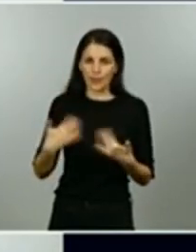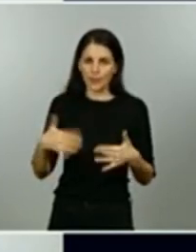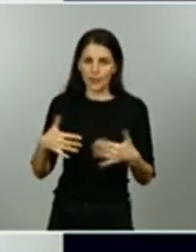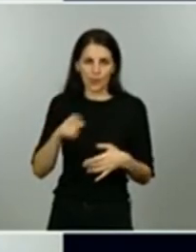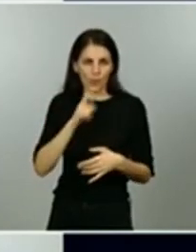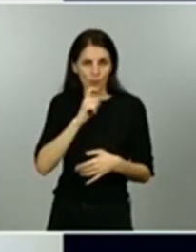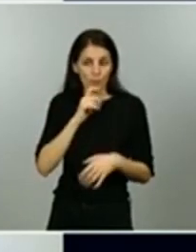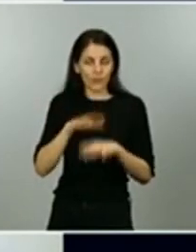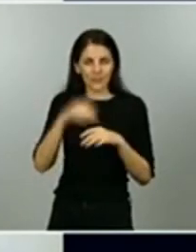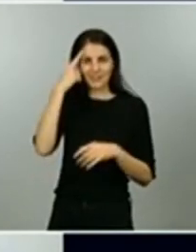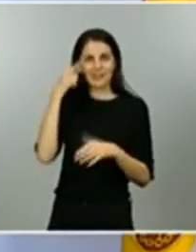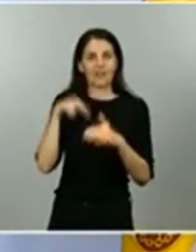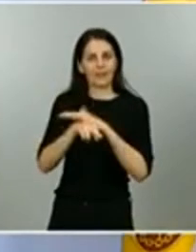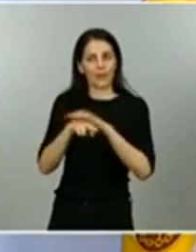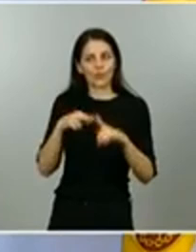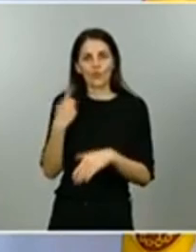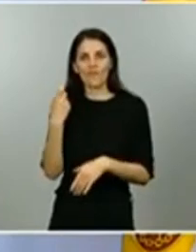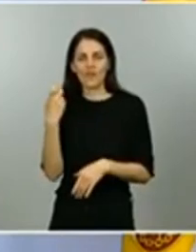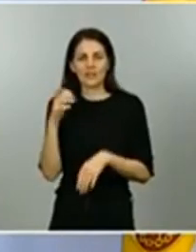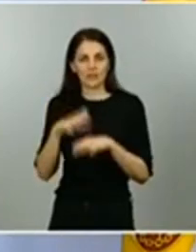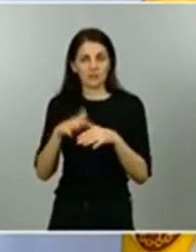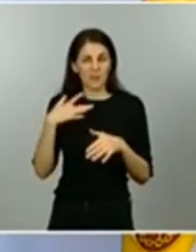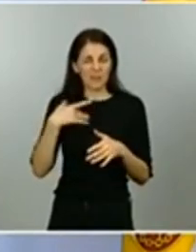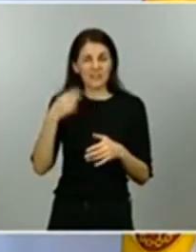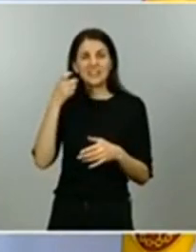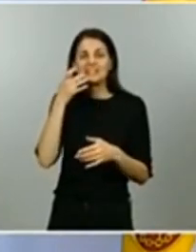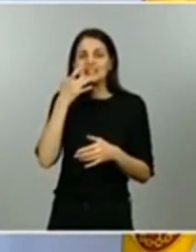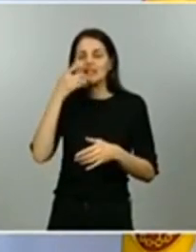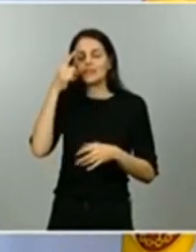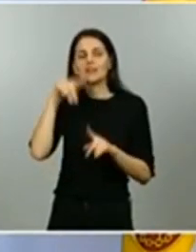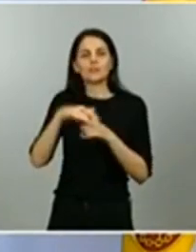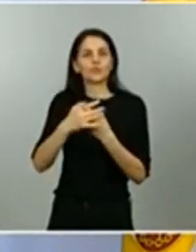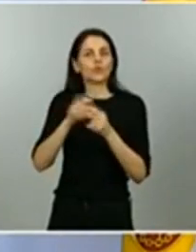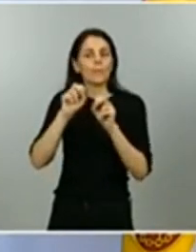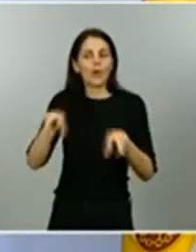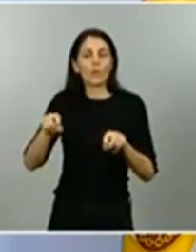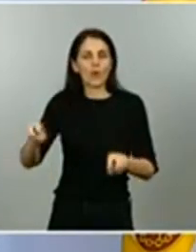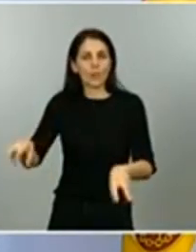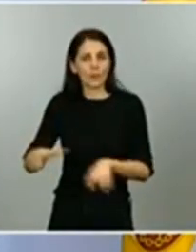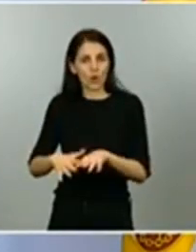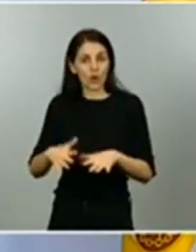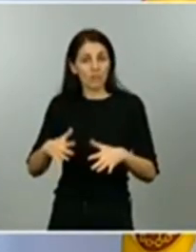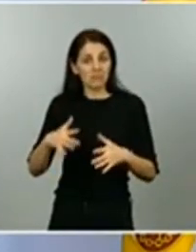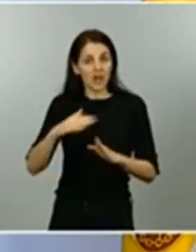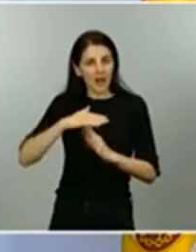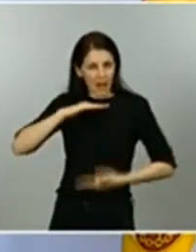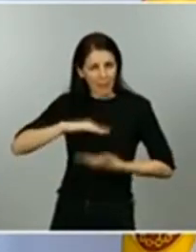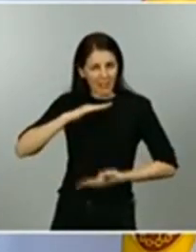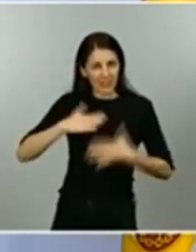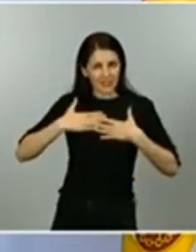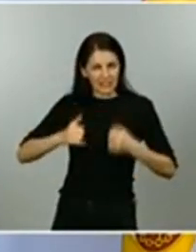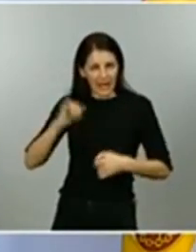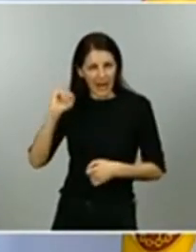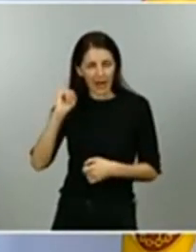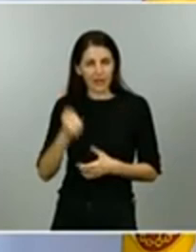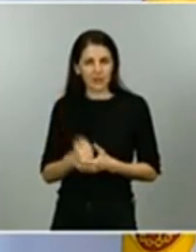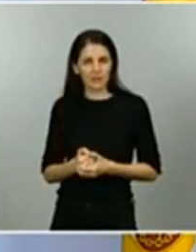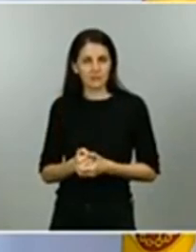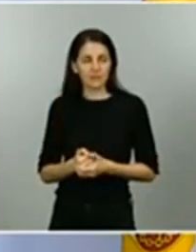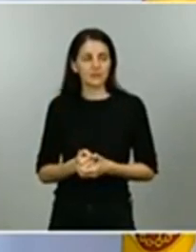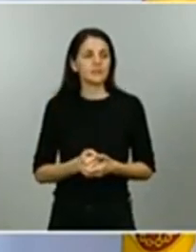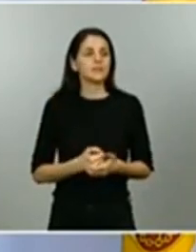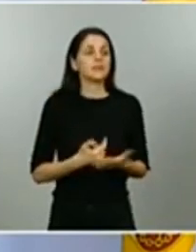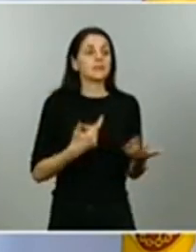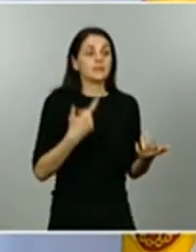Muy bien en las distintas fases prevén medidas escalonadas de apertura de los centros educativos